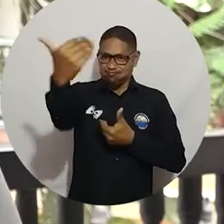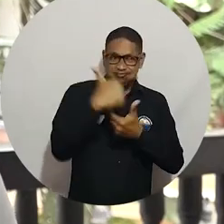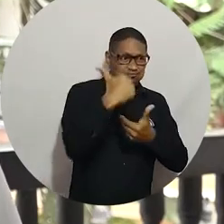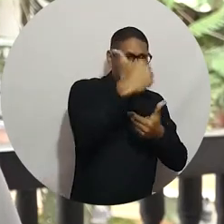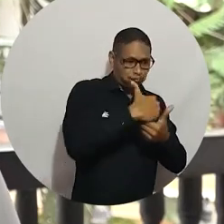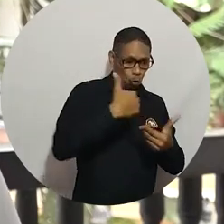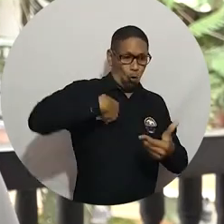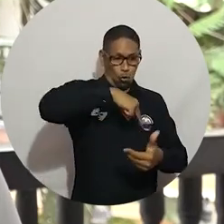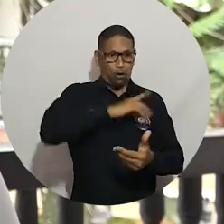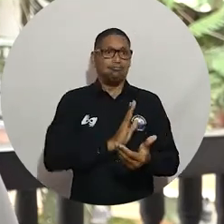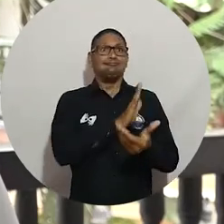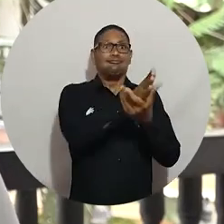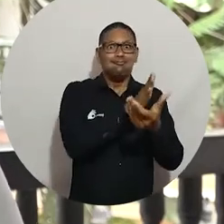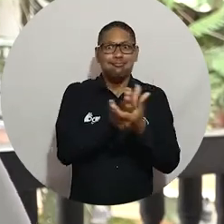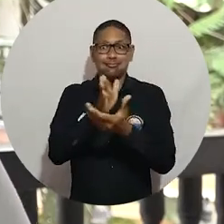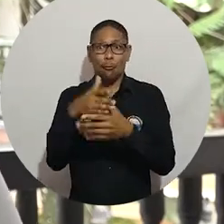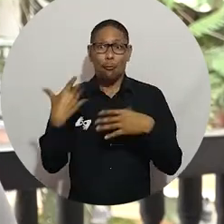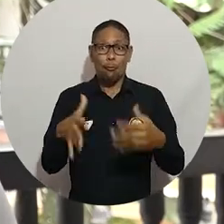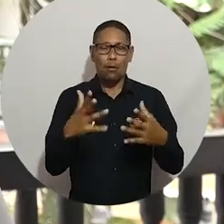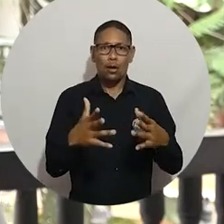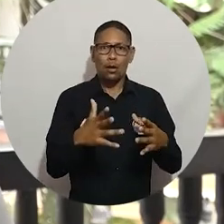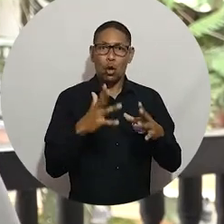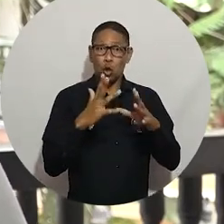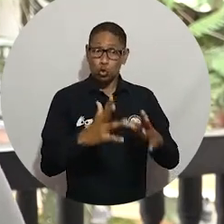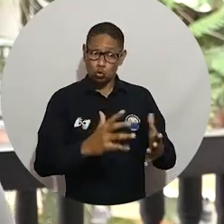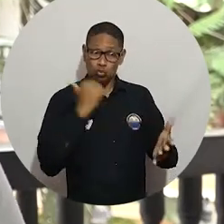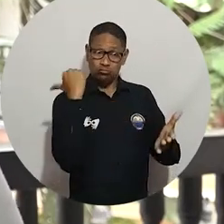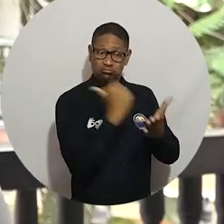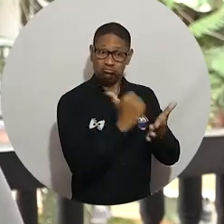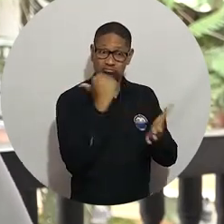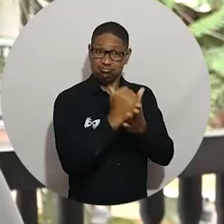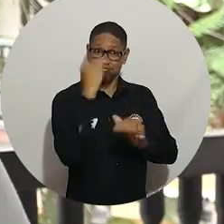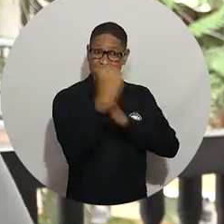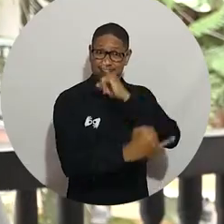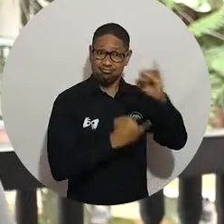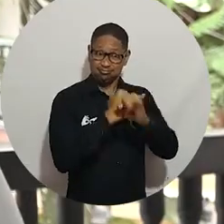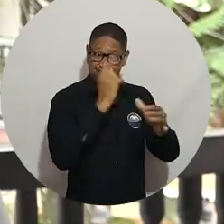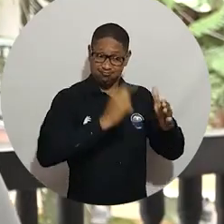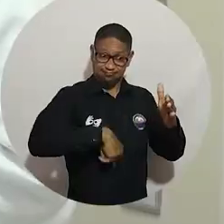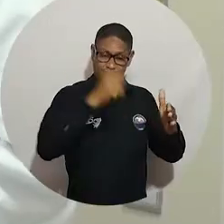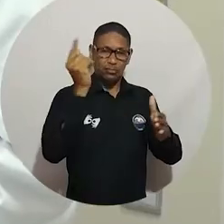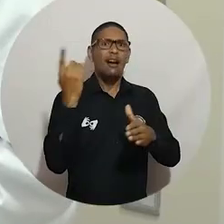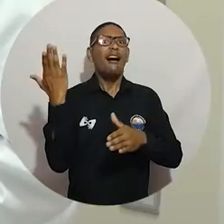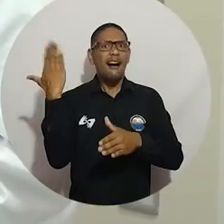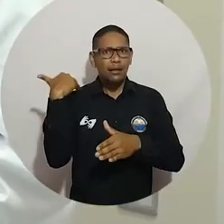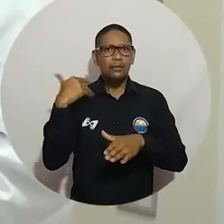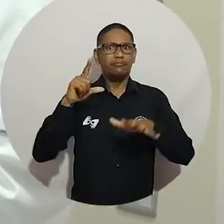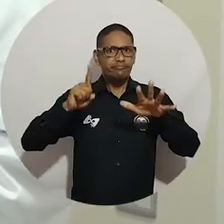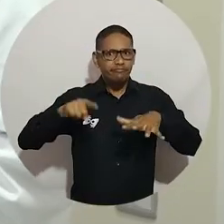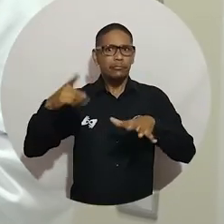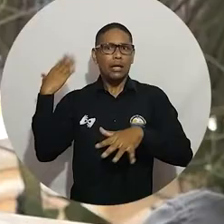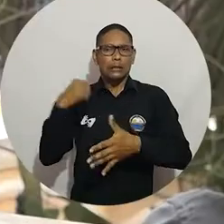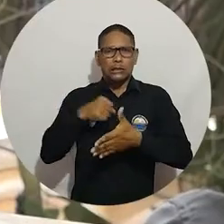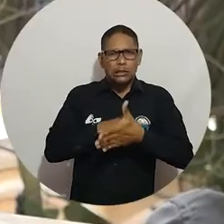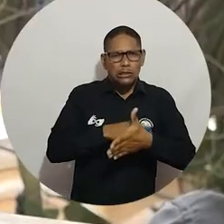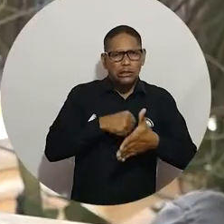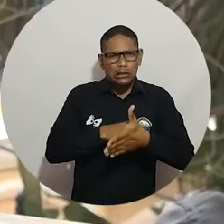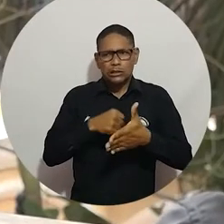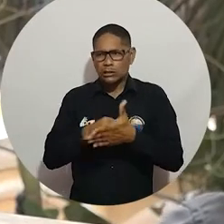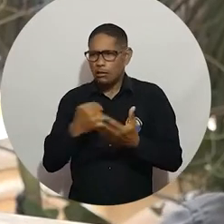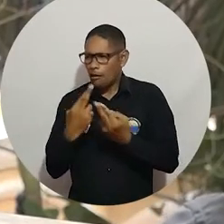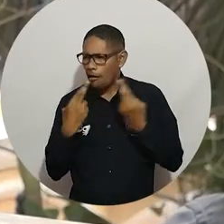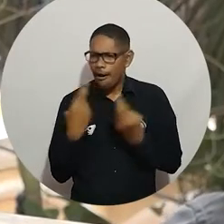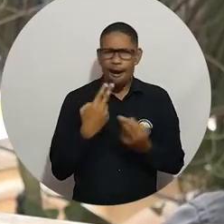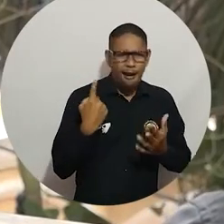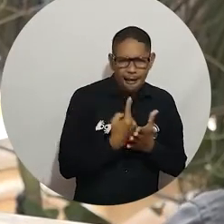articuladamente con nuestros profesores para idear más formas de aprendizaje. Se les abren muchos caminos a